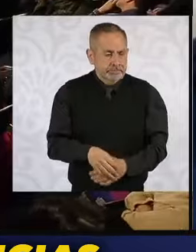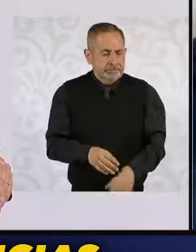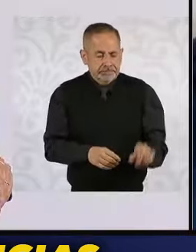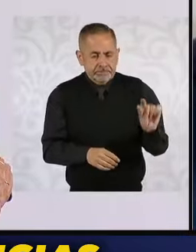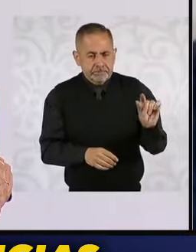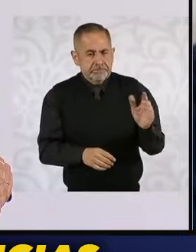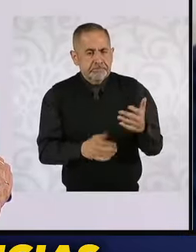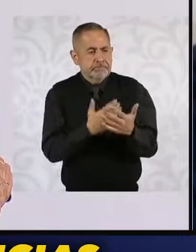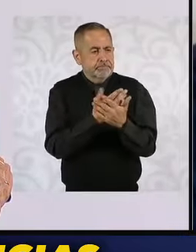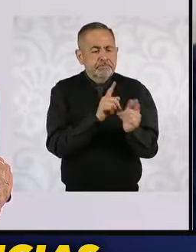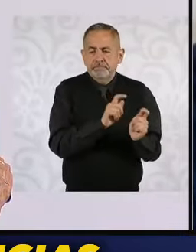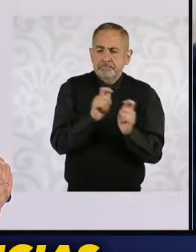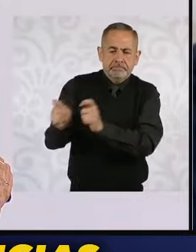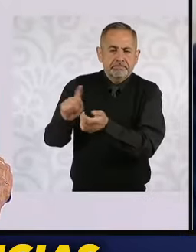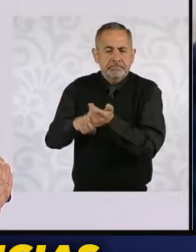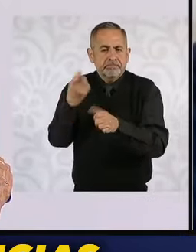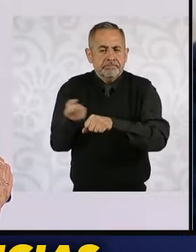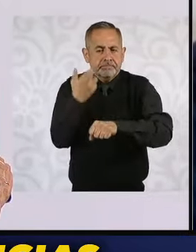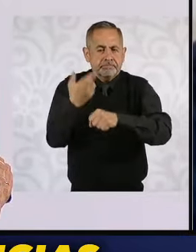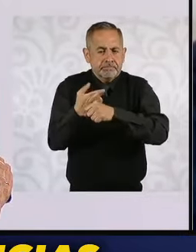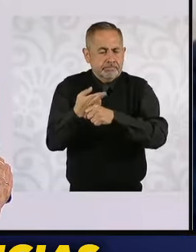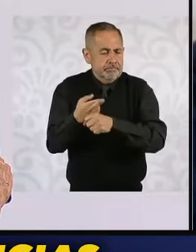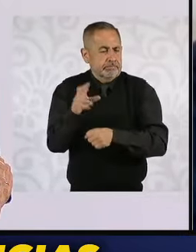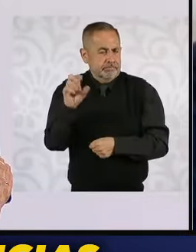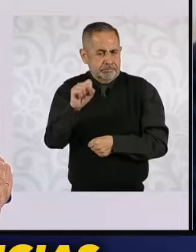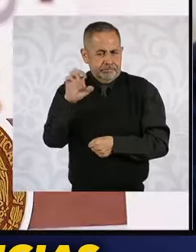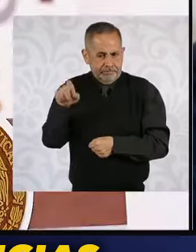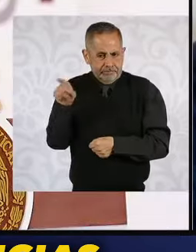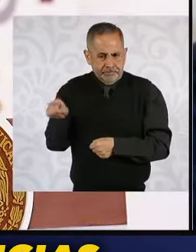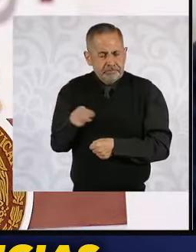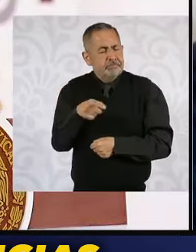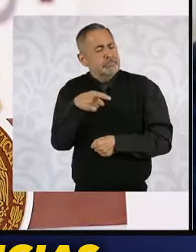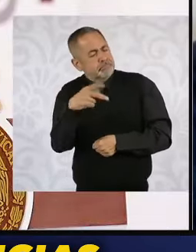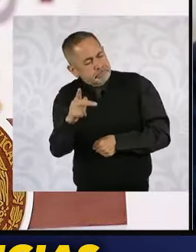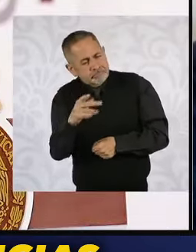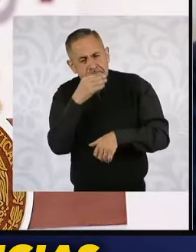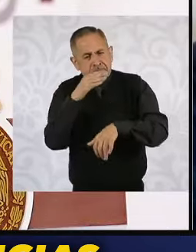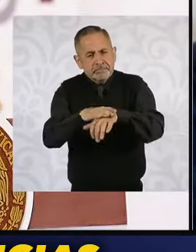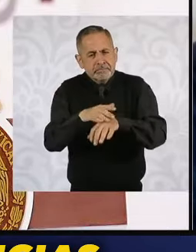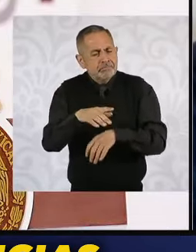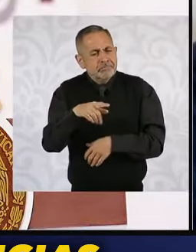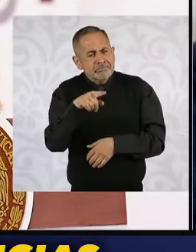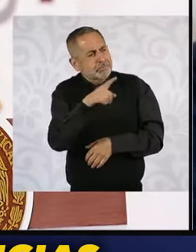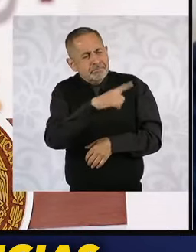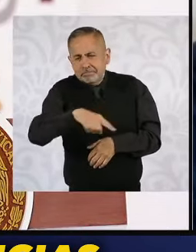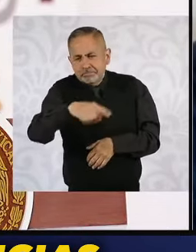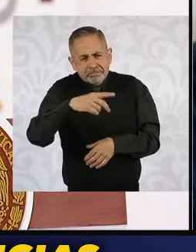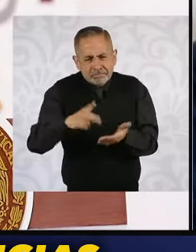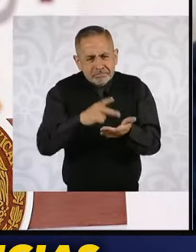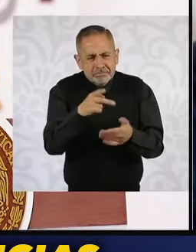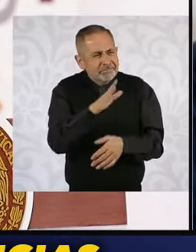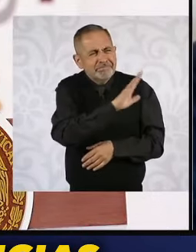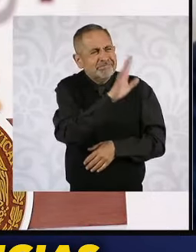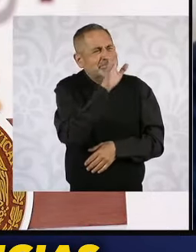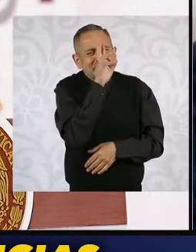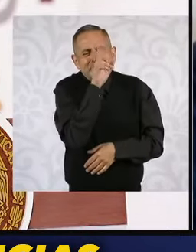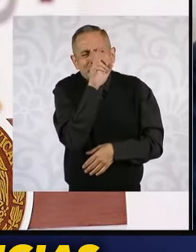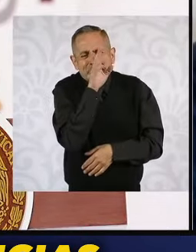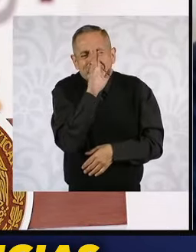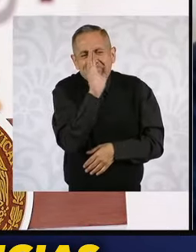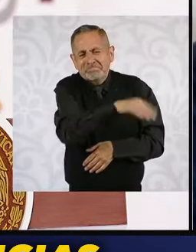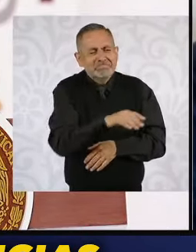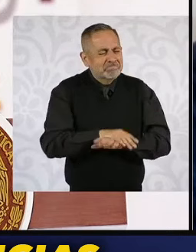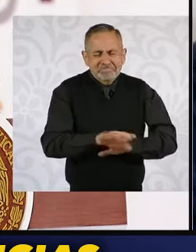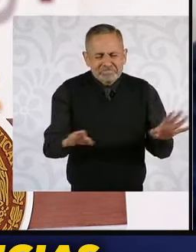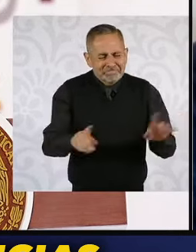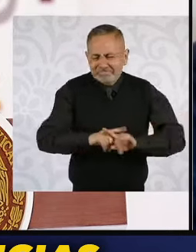a la secretaria de Economía, pero adelanto. Lo que hemos estado planteando no tienen por qué preocuparse. El Poder